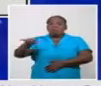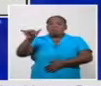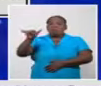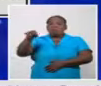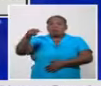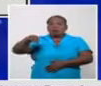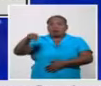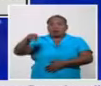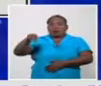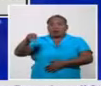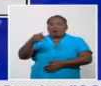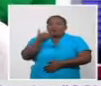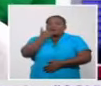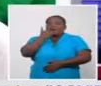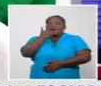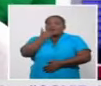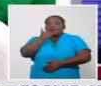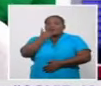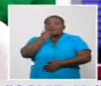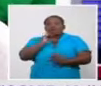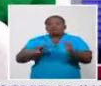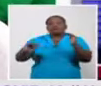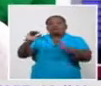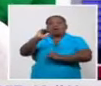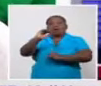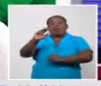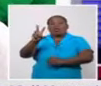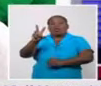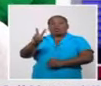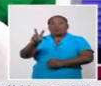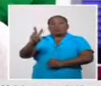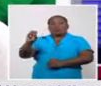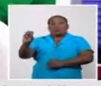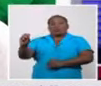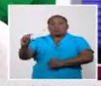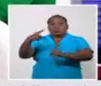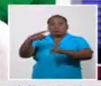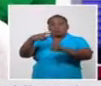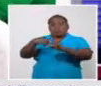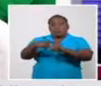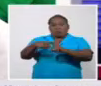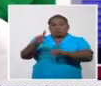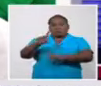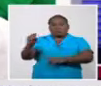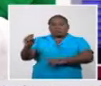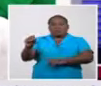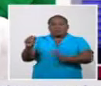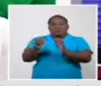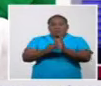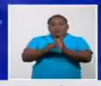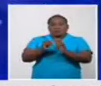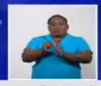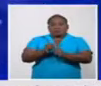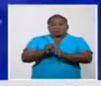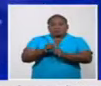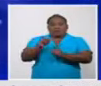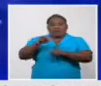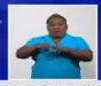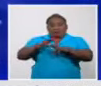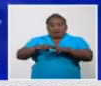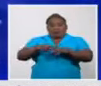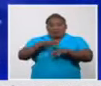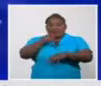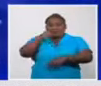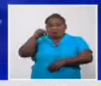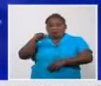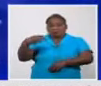superiores a 200 por 100 mil habitantes Habana Vieja hoy en el segundo lugar Habana Vieja en el segundo